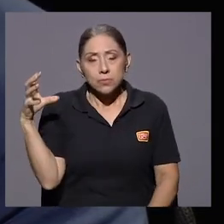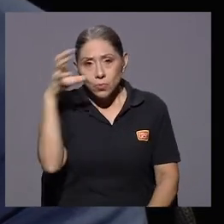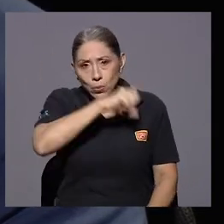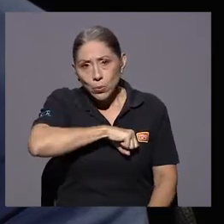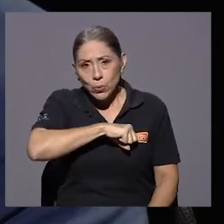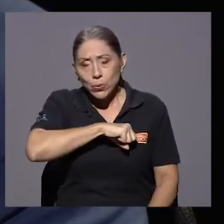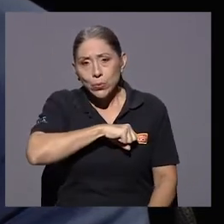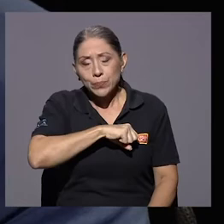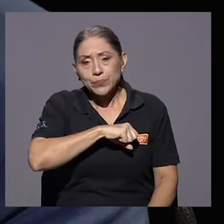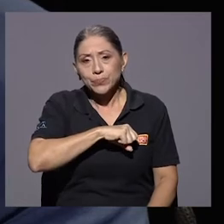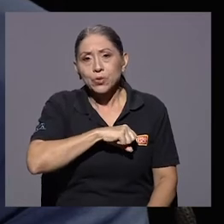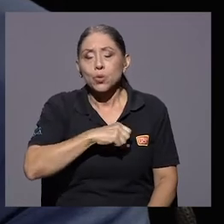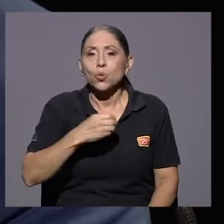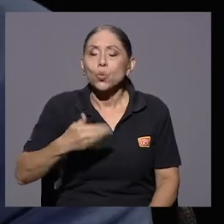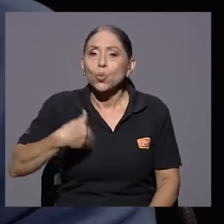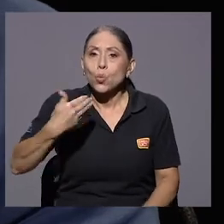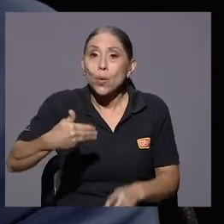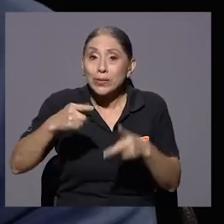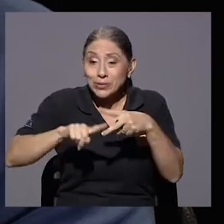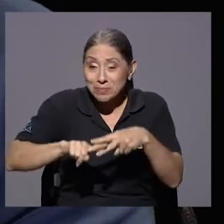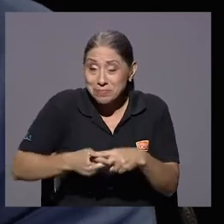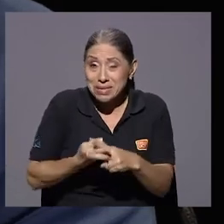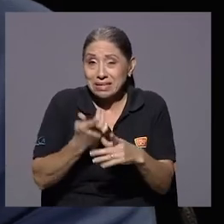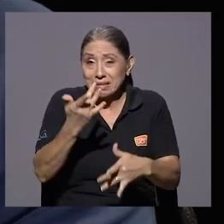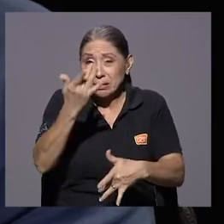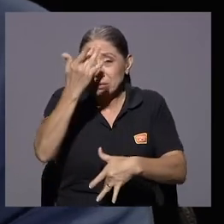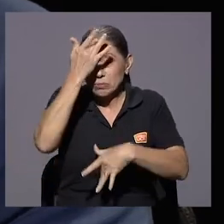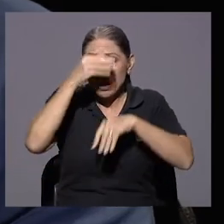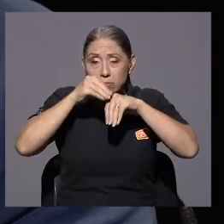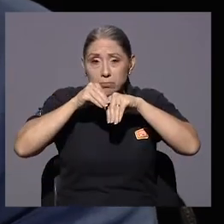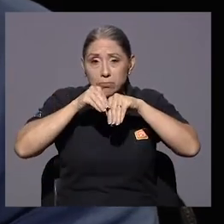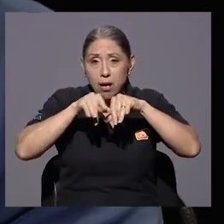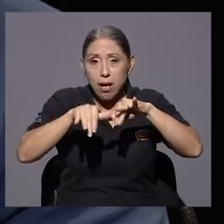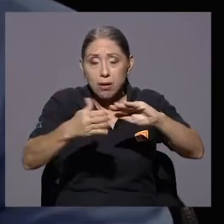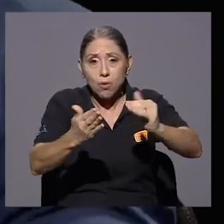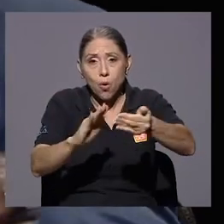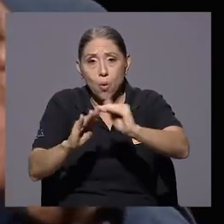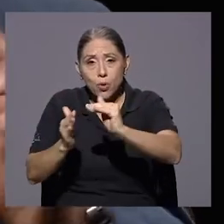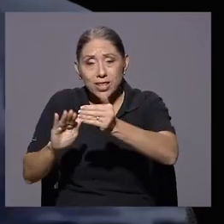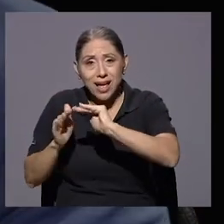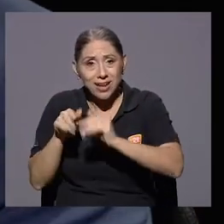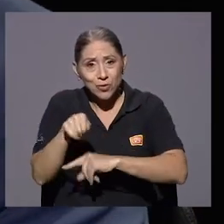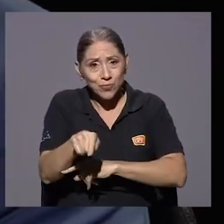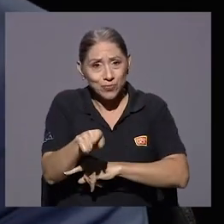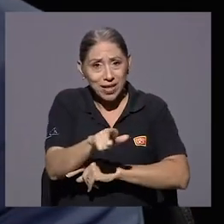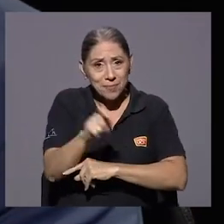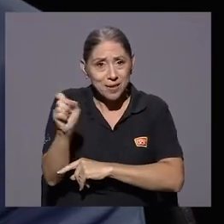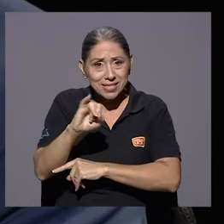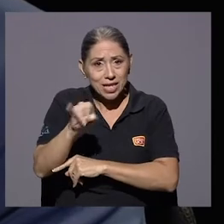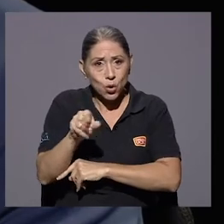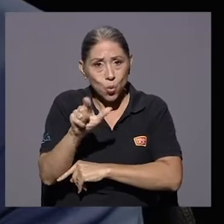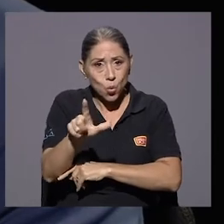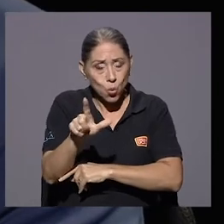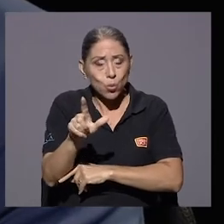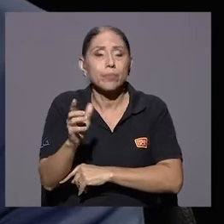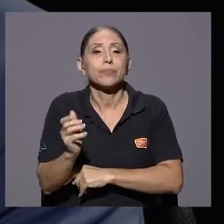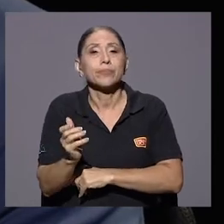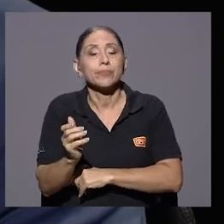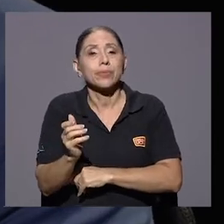que cuando se empieza a dar el contagio comunitario en el mes de julio,